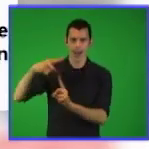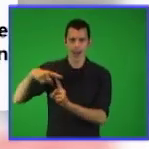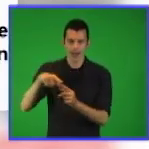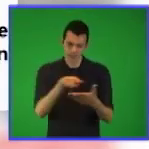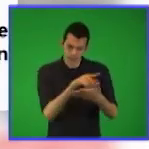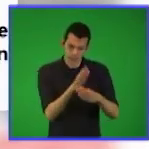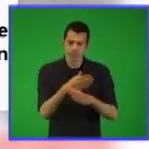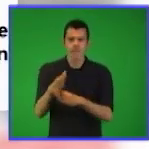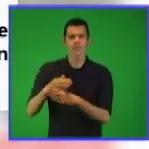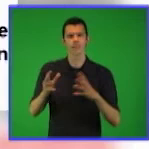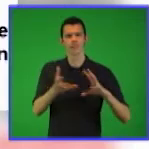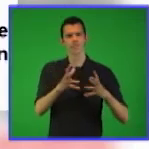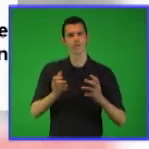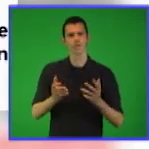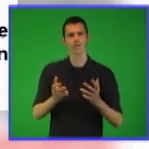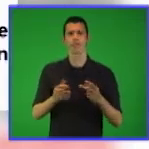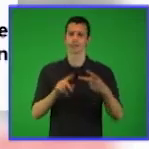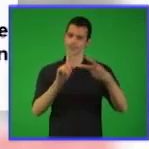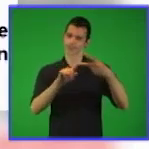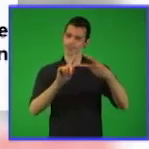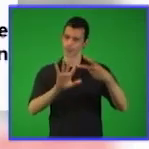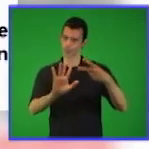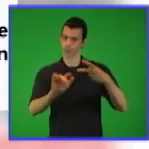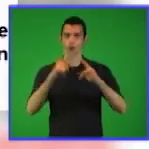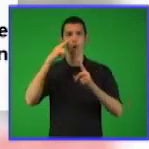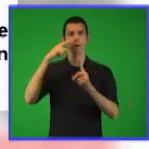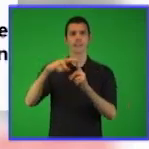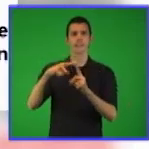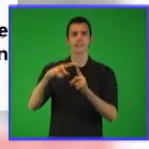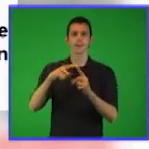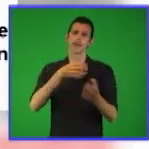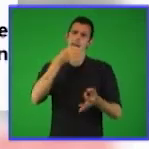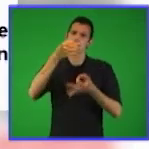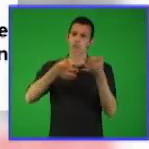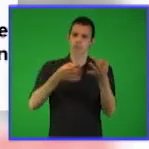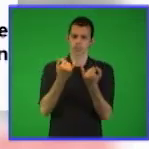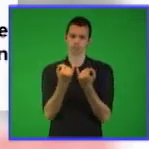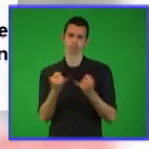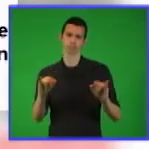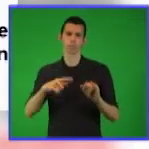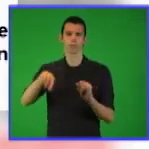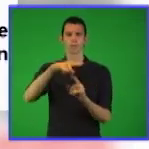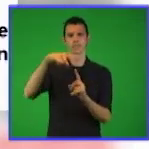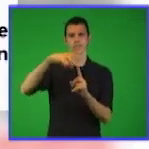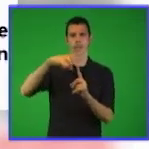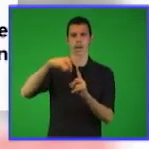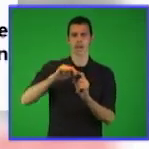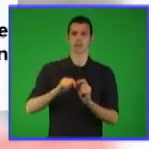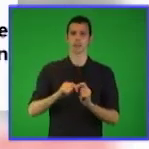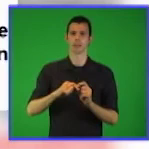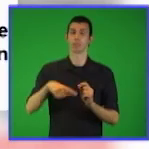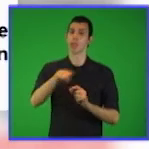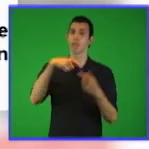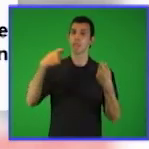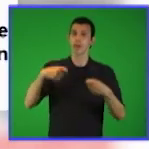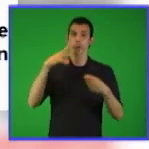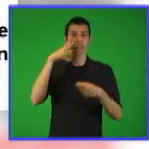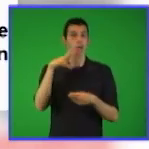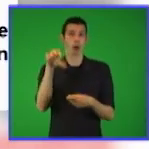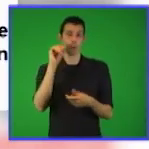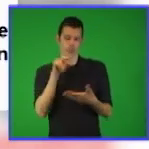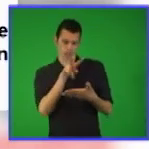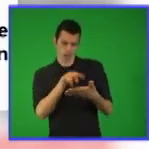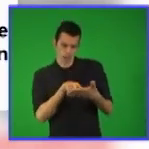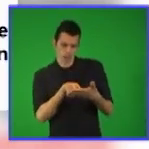formas en que se presenta su definición y el segundo objetivo se orienta como actividad